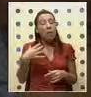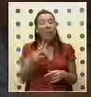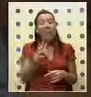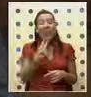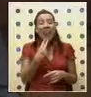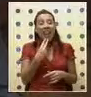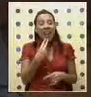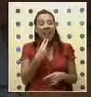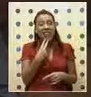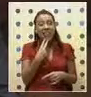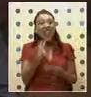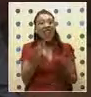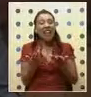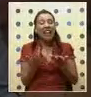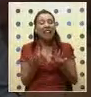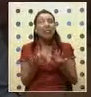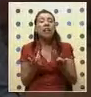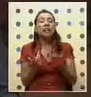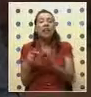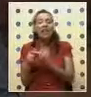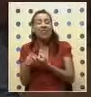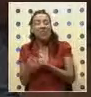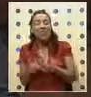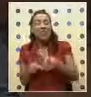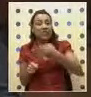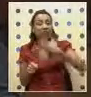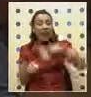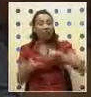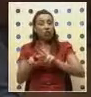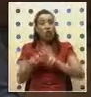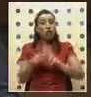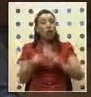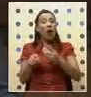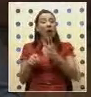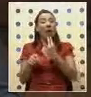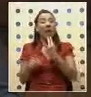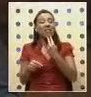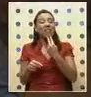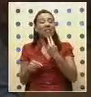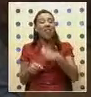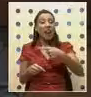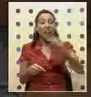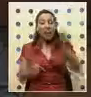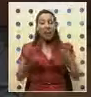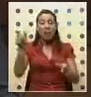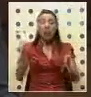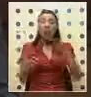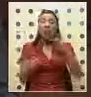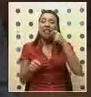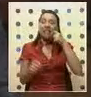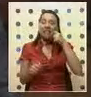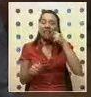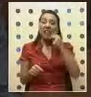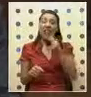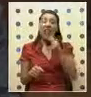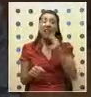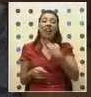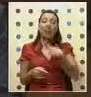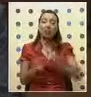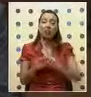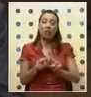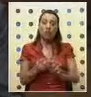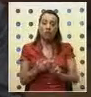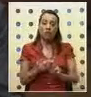simple hecho de vivirla, es la diferencia que hemos hecho en la vida de los demás, lo que determinará el significado de la vida que llevamos.